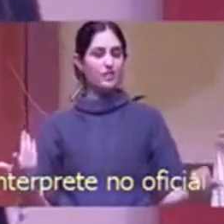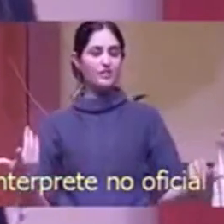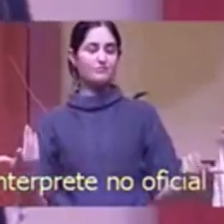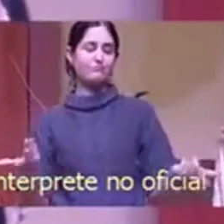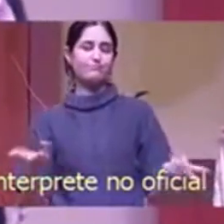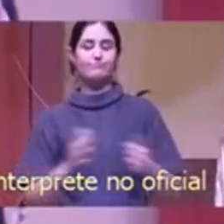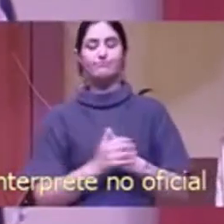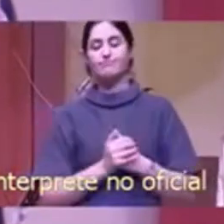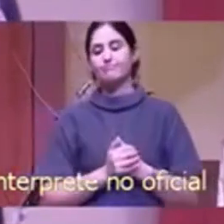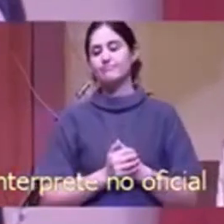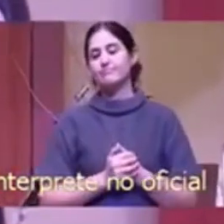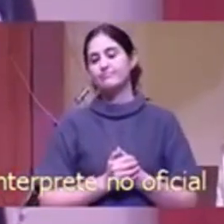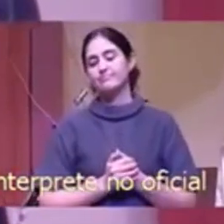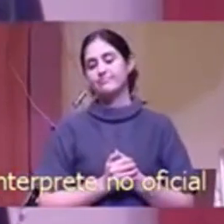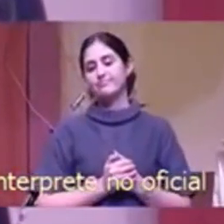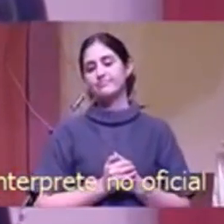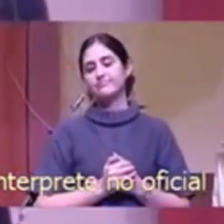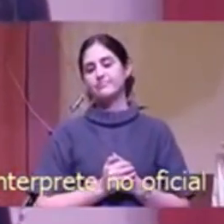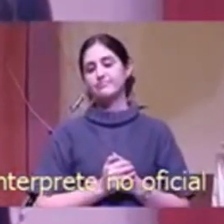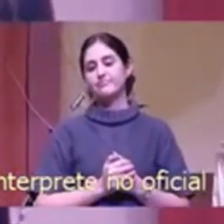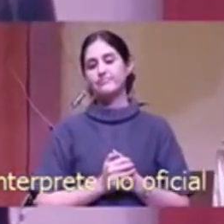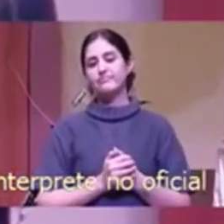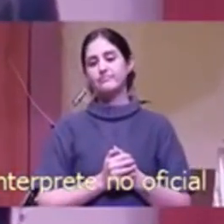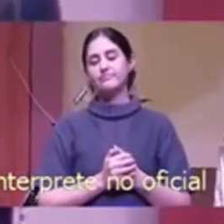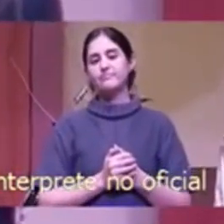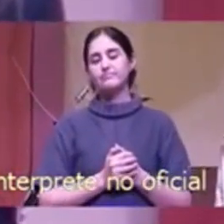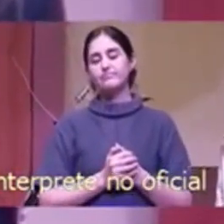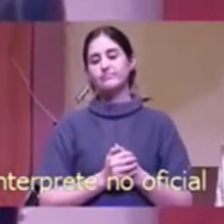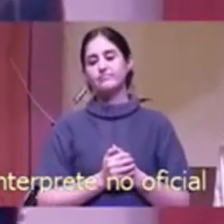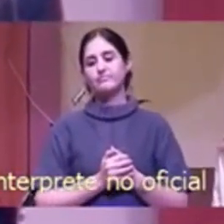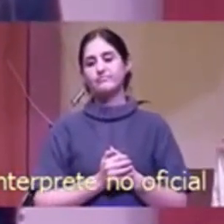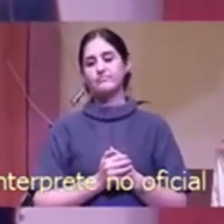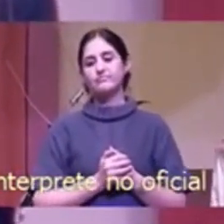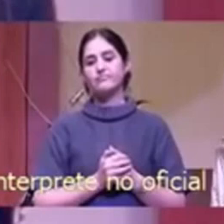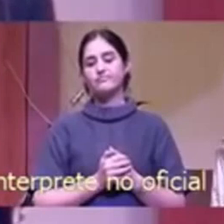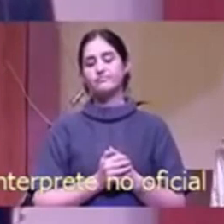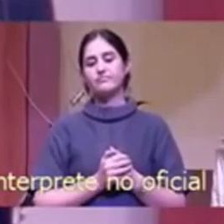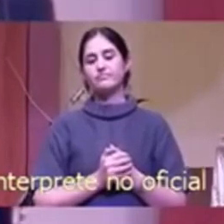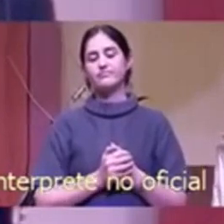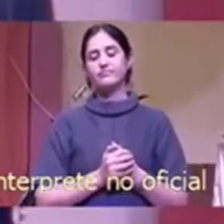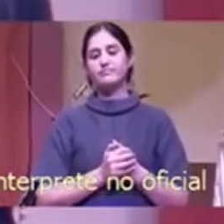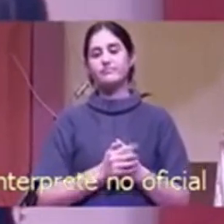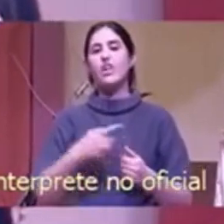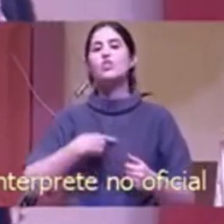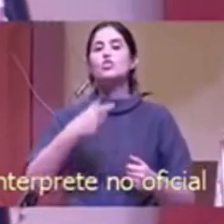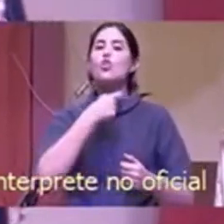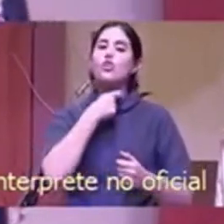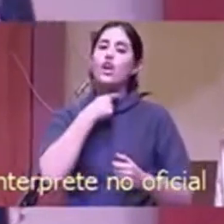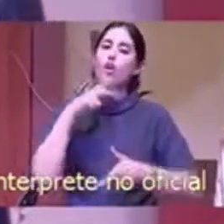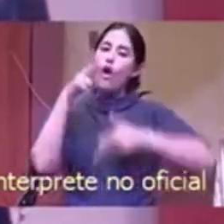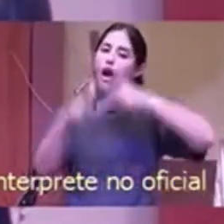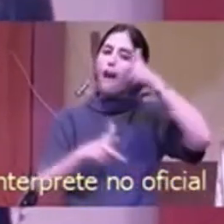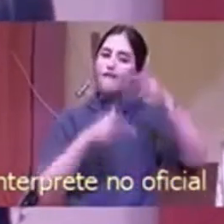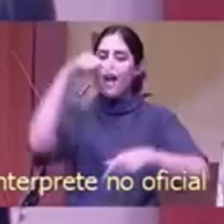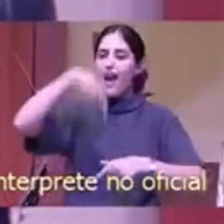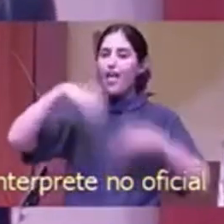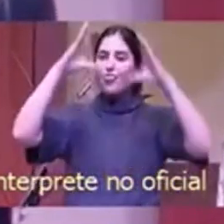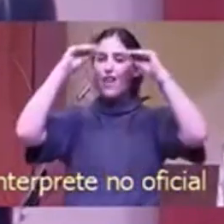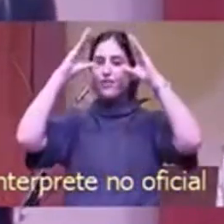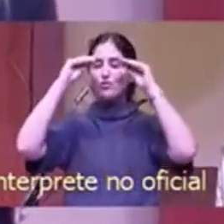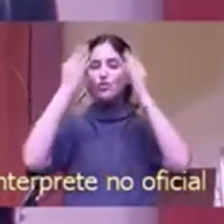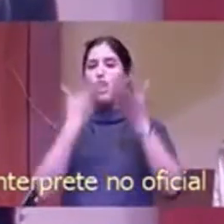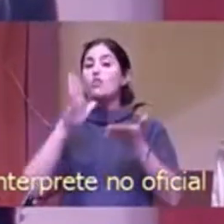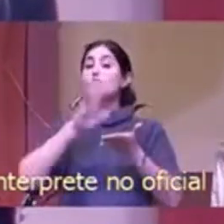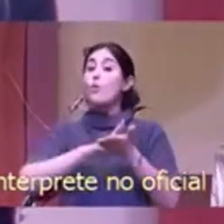La imagen a la cual quiero referir esta noche es la imagen bíblica de la